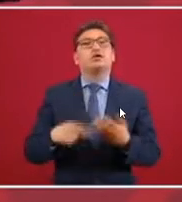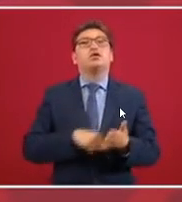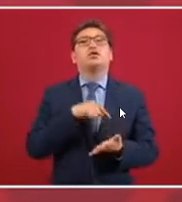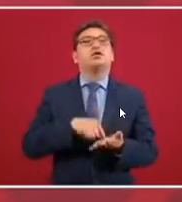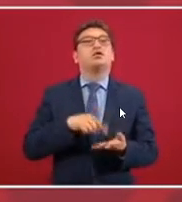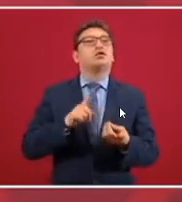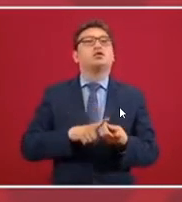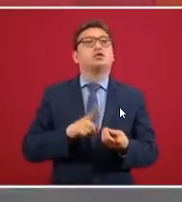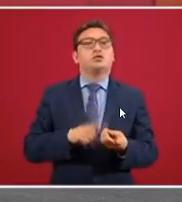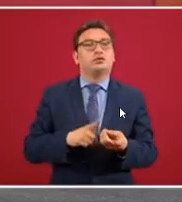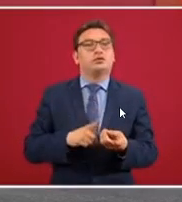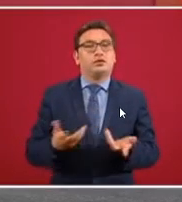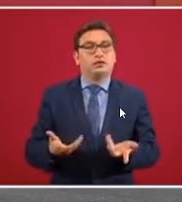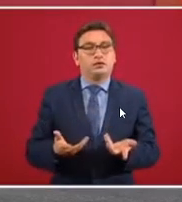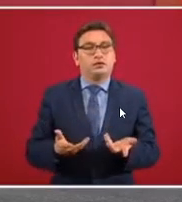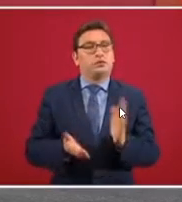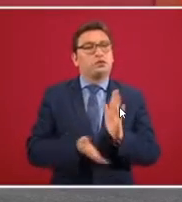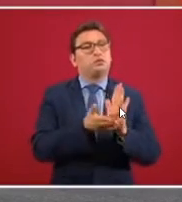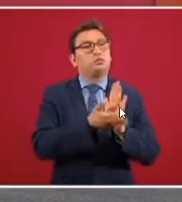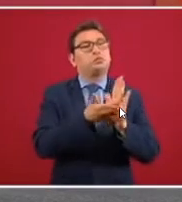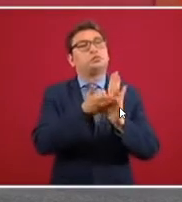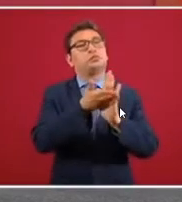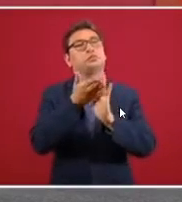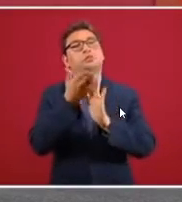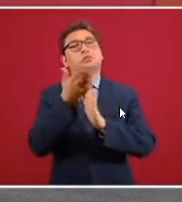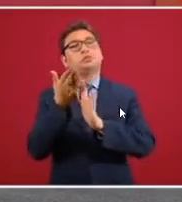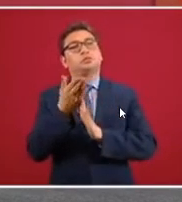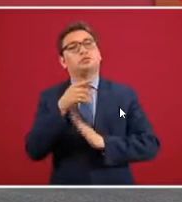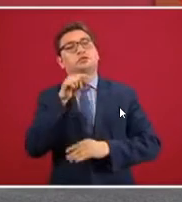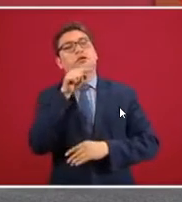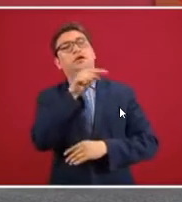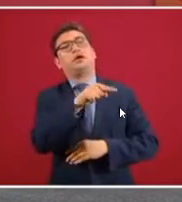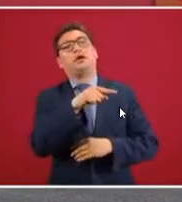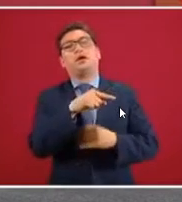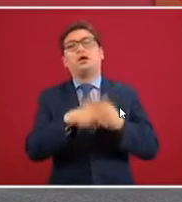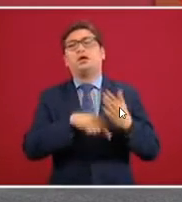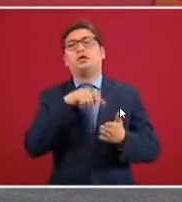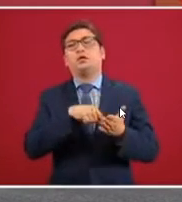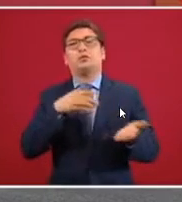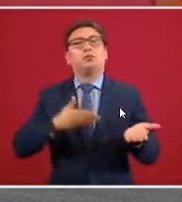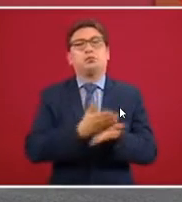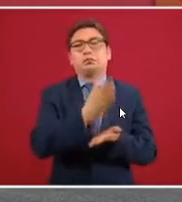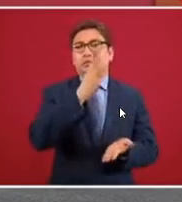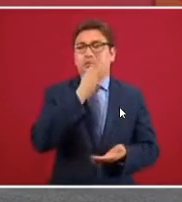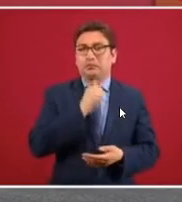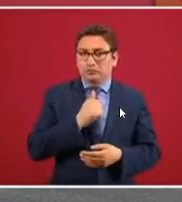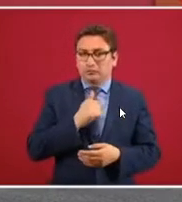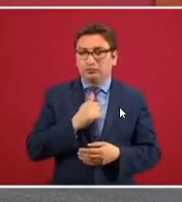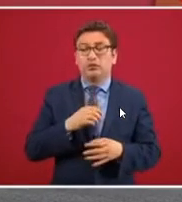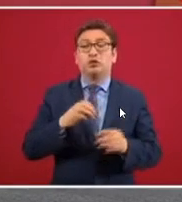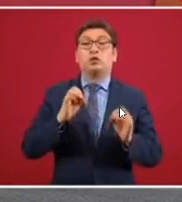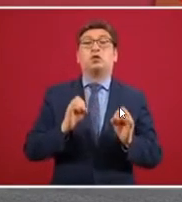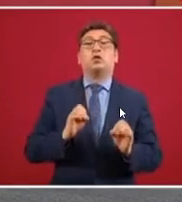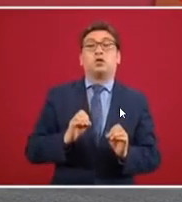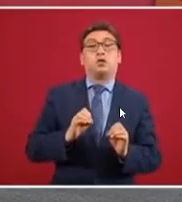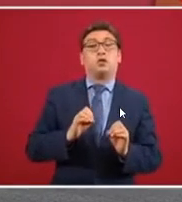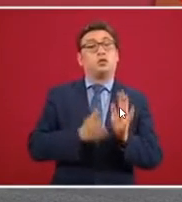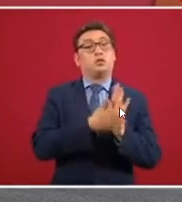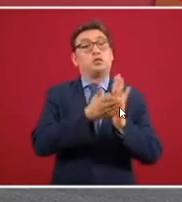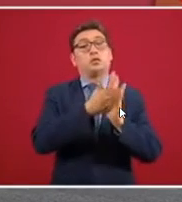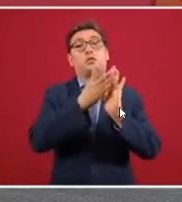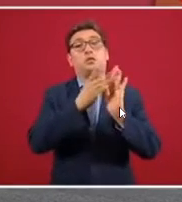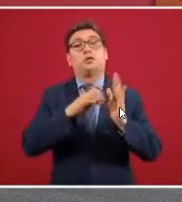en lugares inaccesibles o porque se hicieron malas